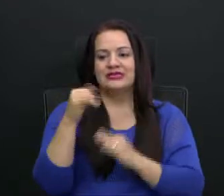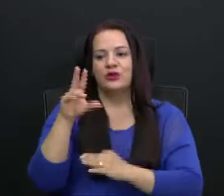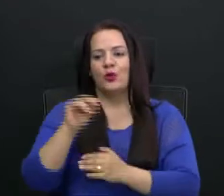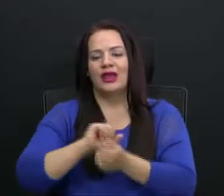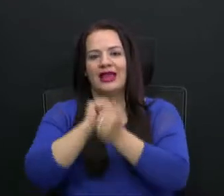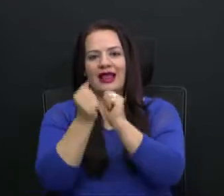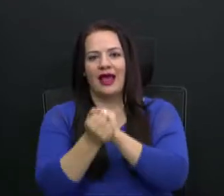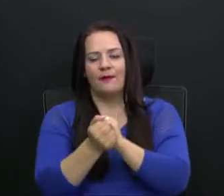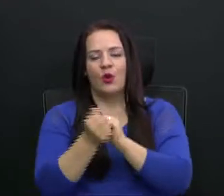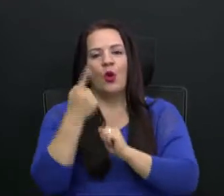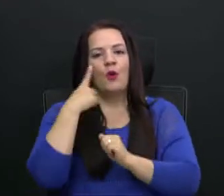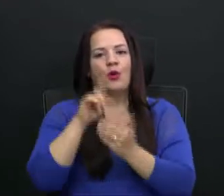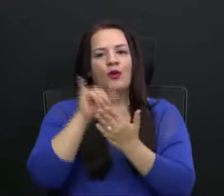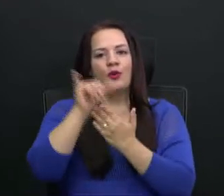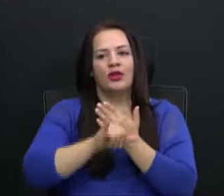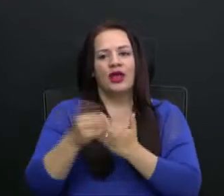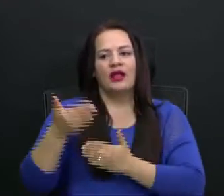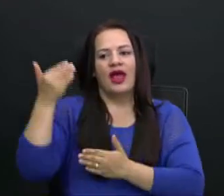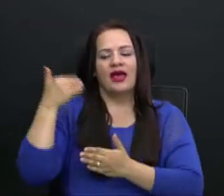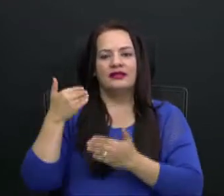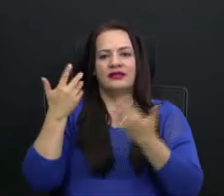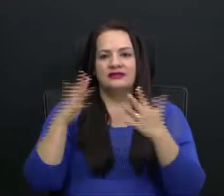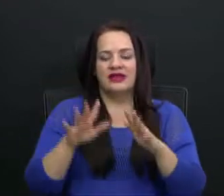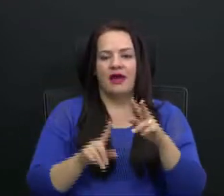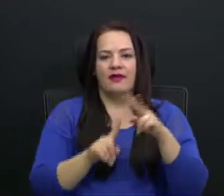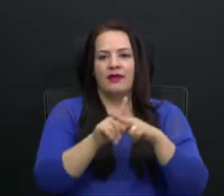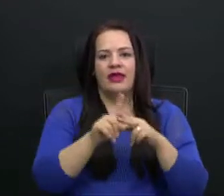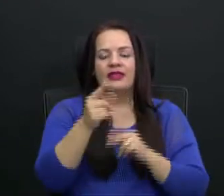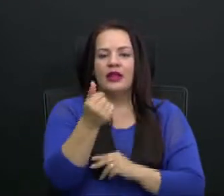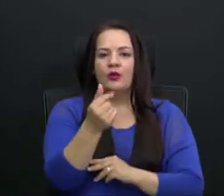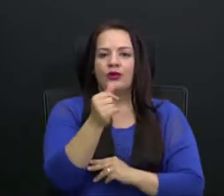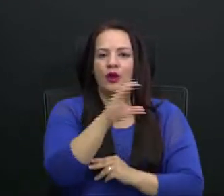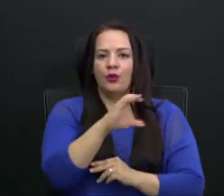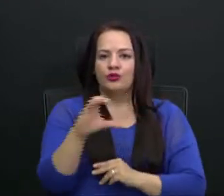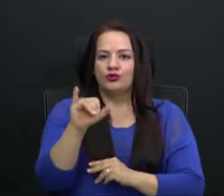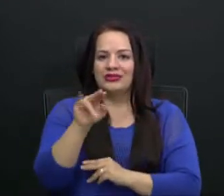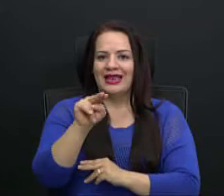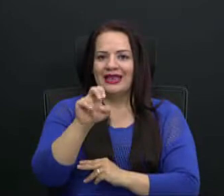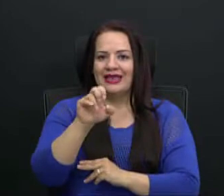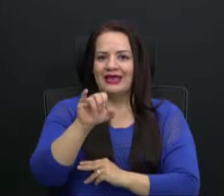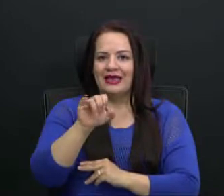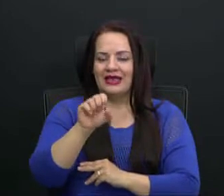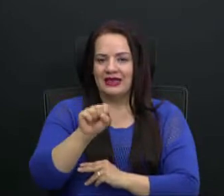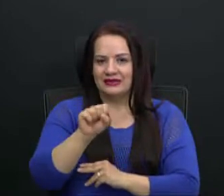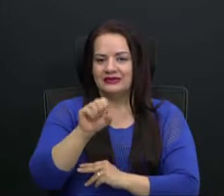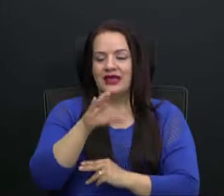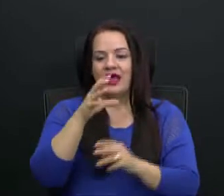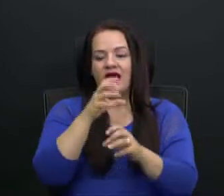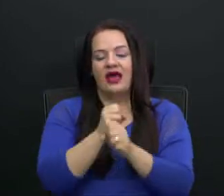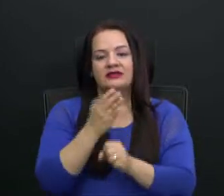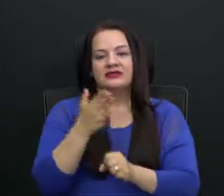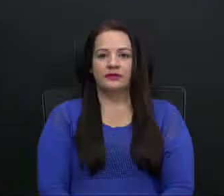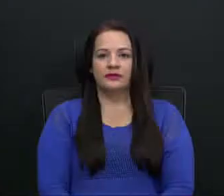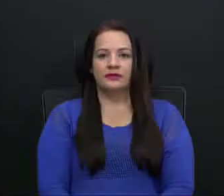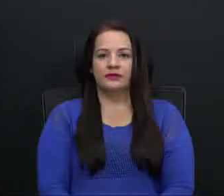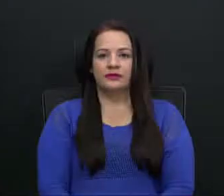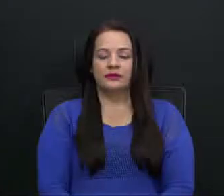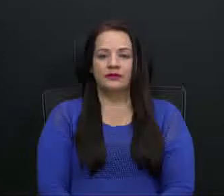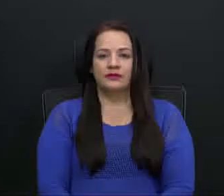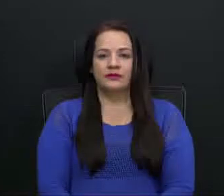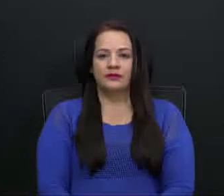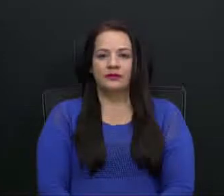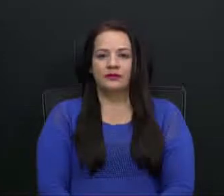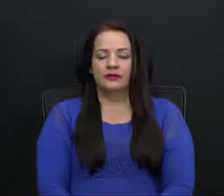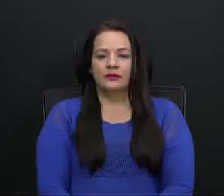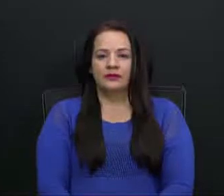proyecto que salió antes que fue el de los recursos del INSS y que es lo que hace que básicamente nuestras circunstancias cambien. Por